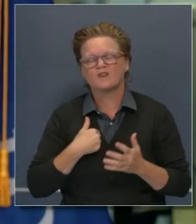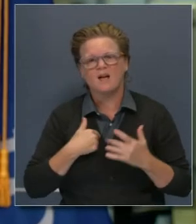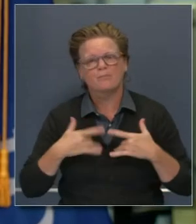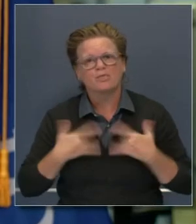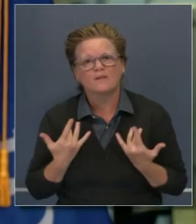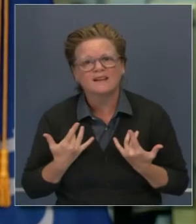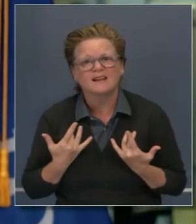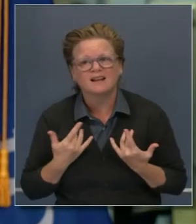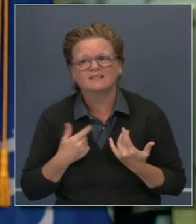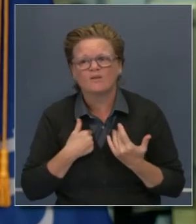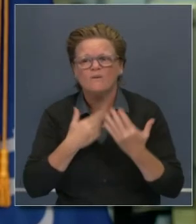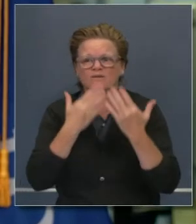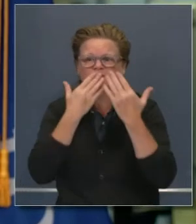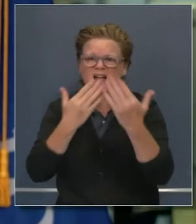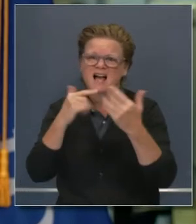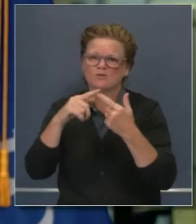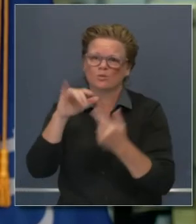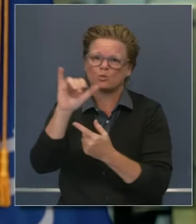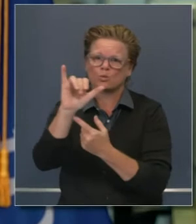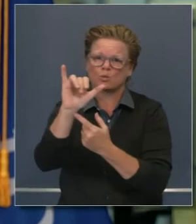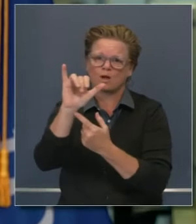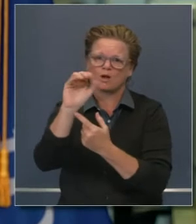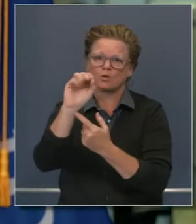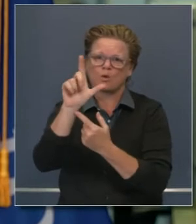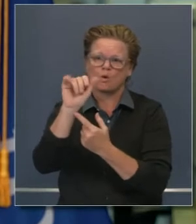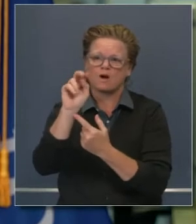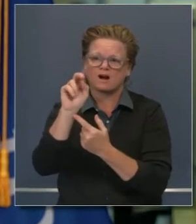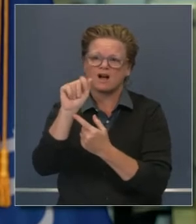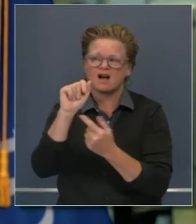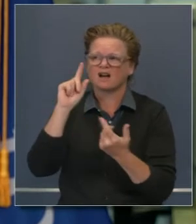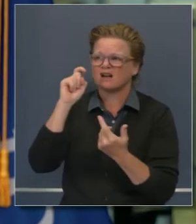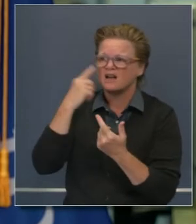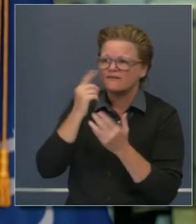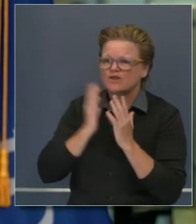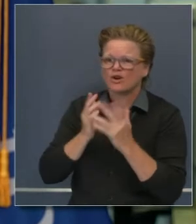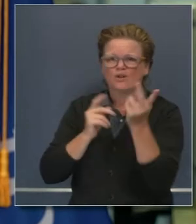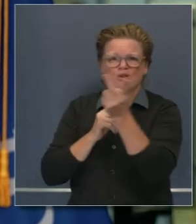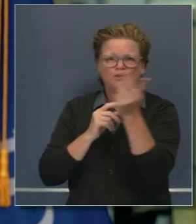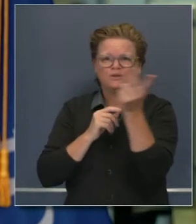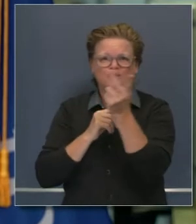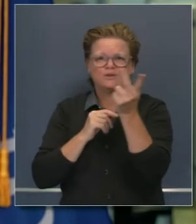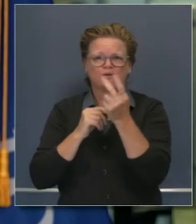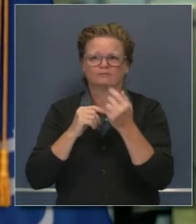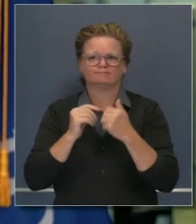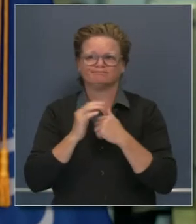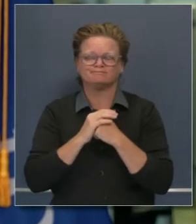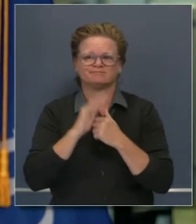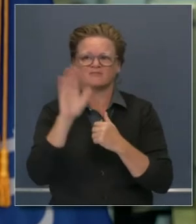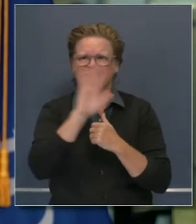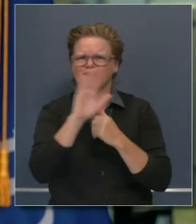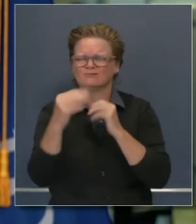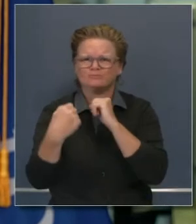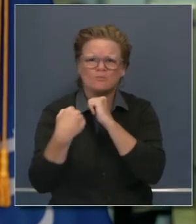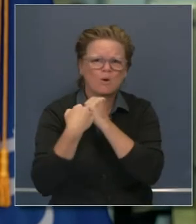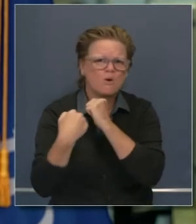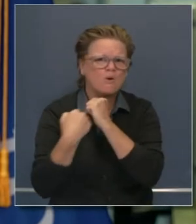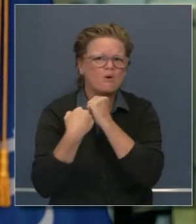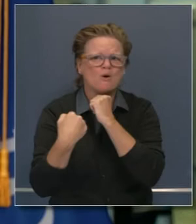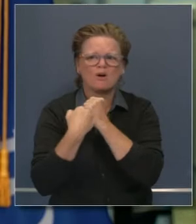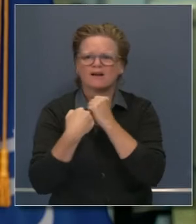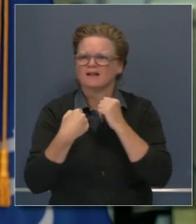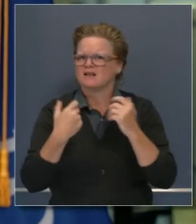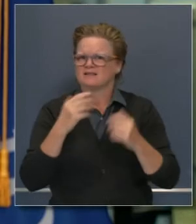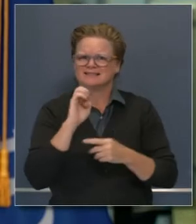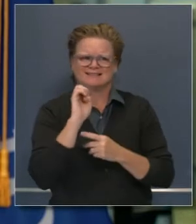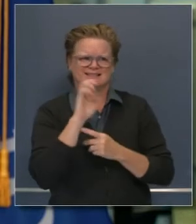acertadas en el proceso. Muchas gracias a la administración, Yolanda Richardson, nuestra secretaria, por su